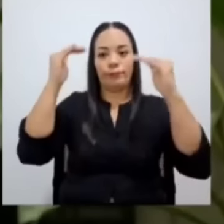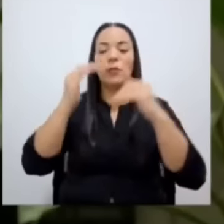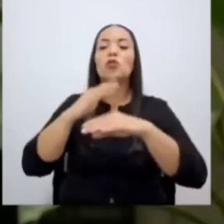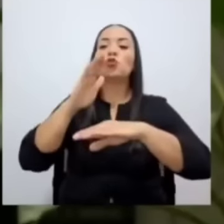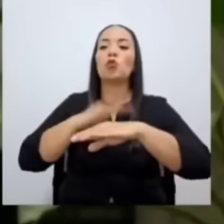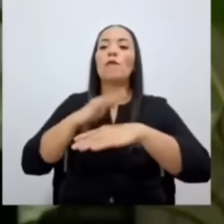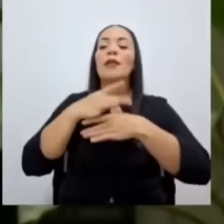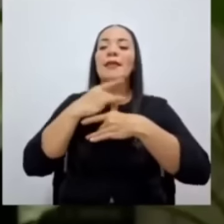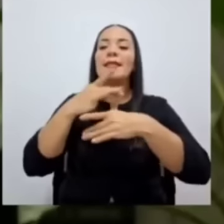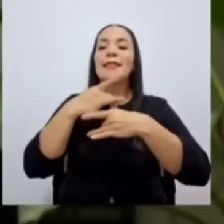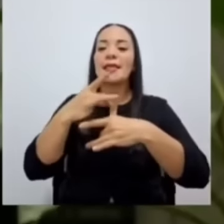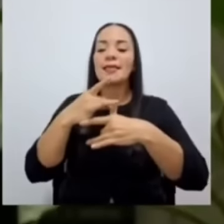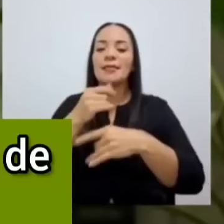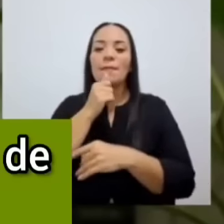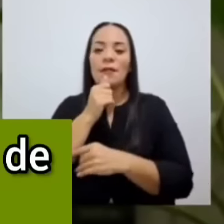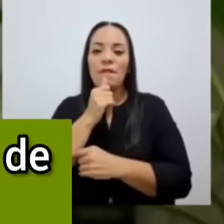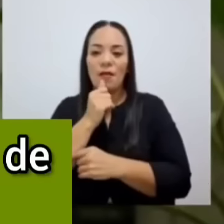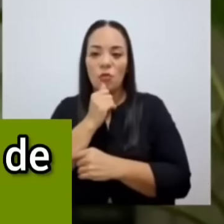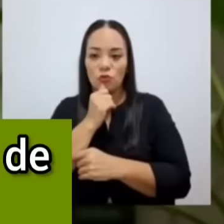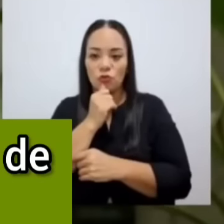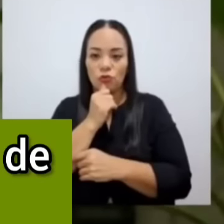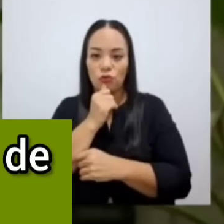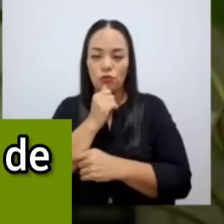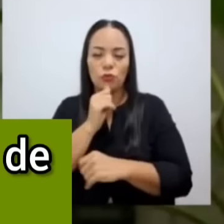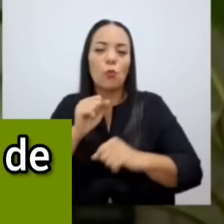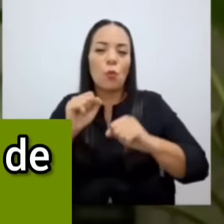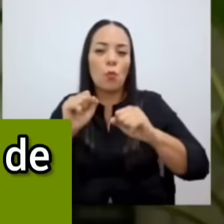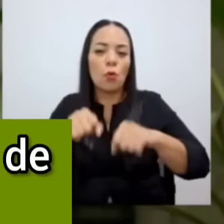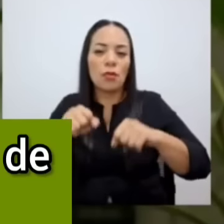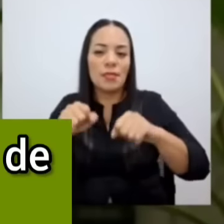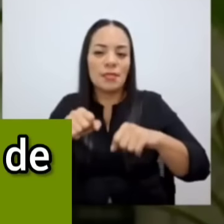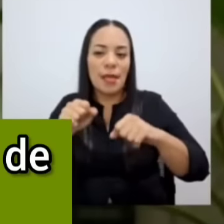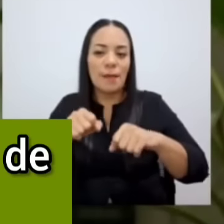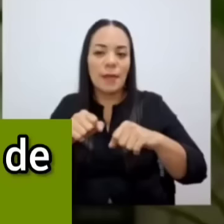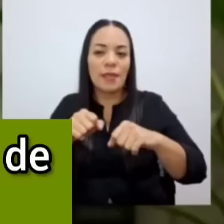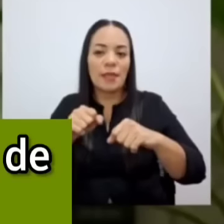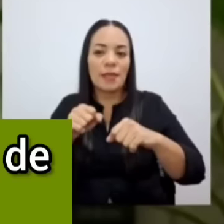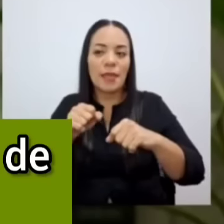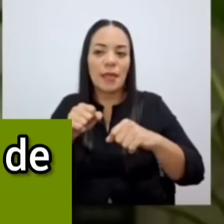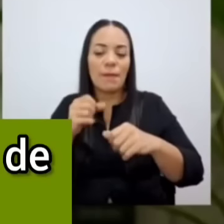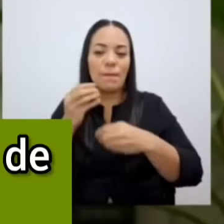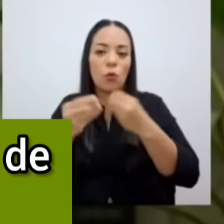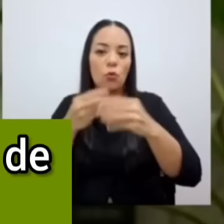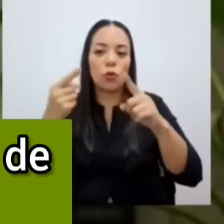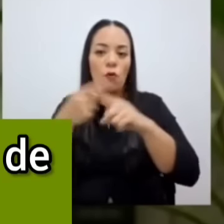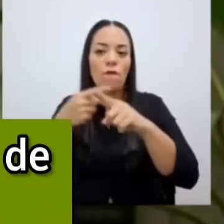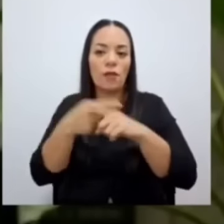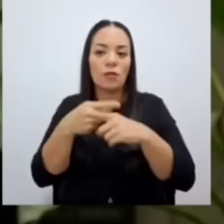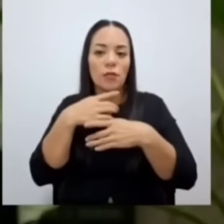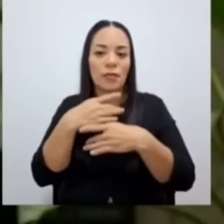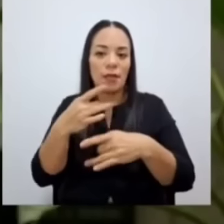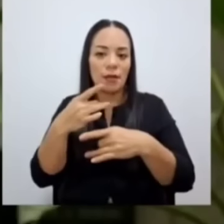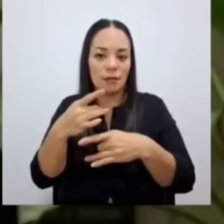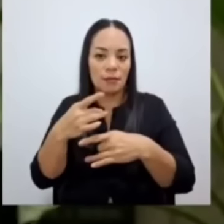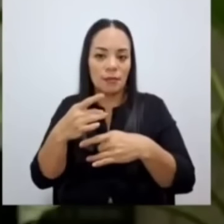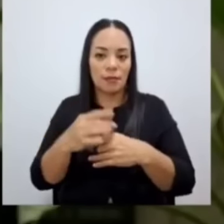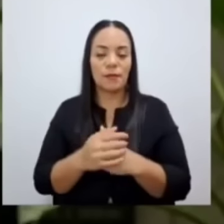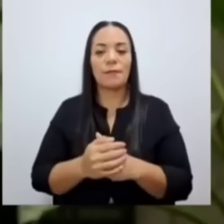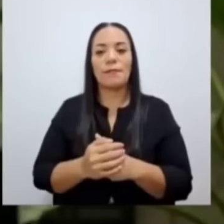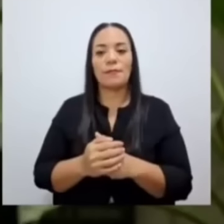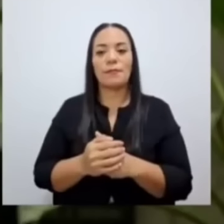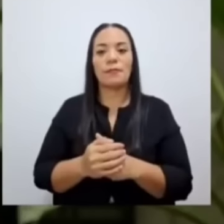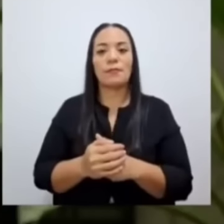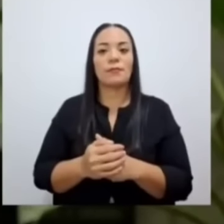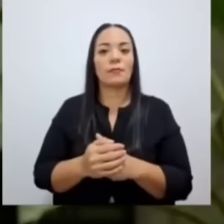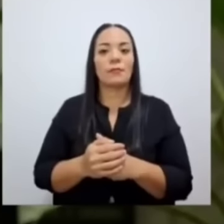los intereses privados que sean potencialmente generadores de conflictos de interés. Y eso